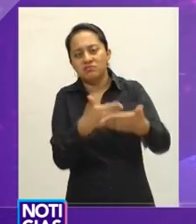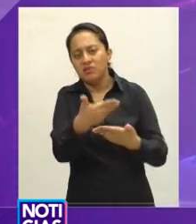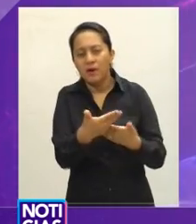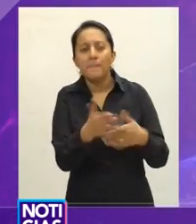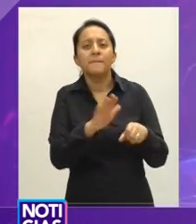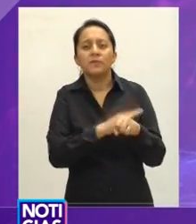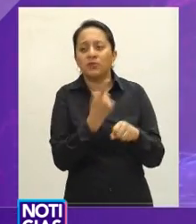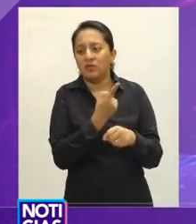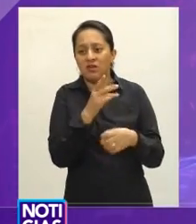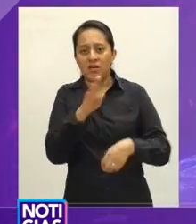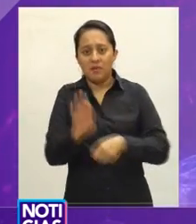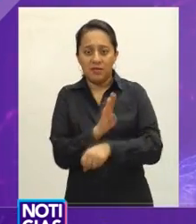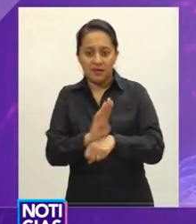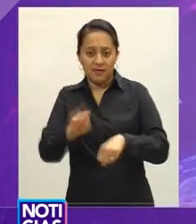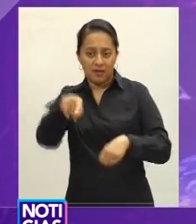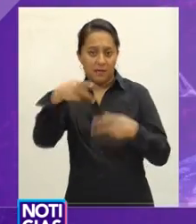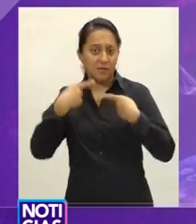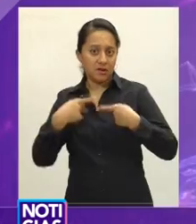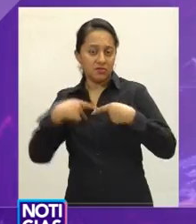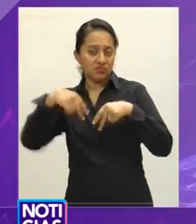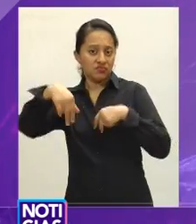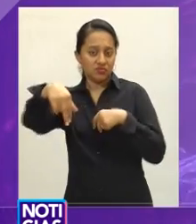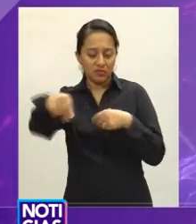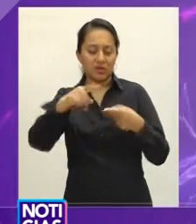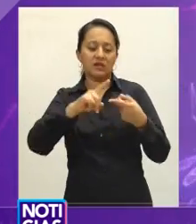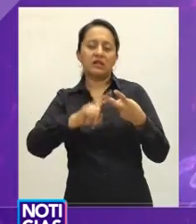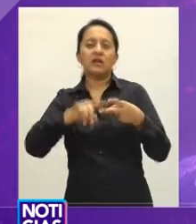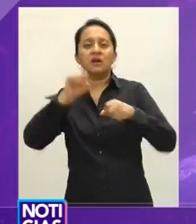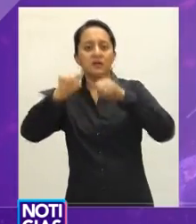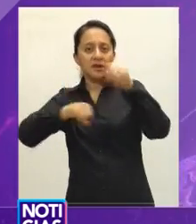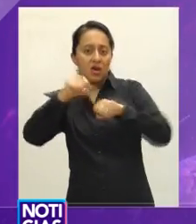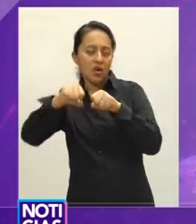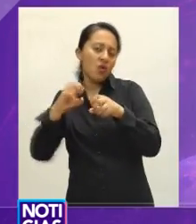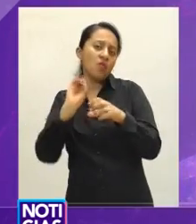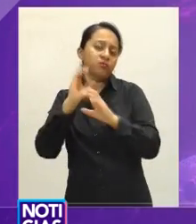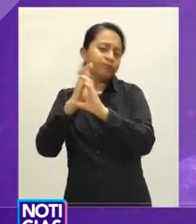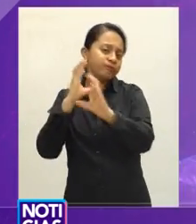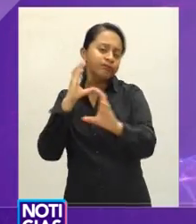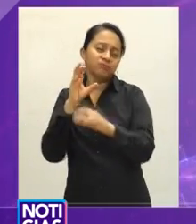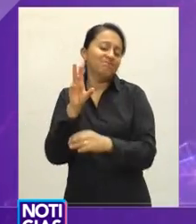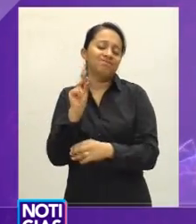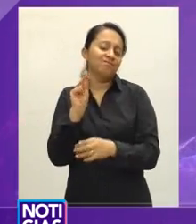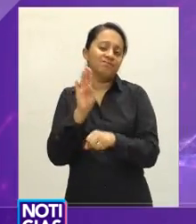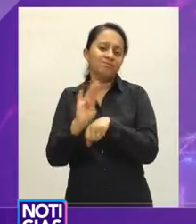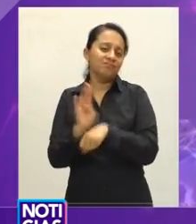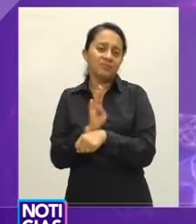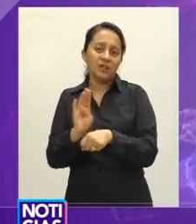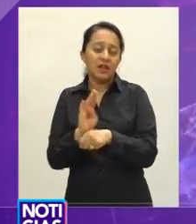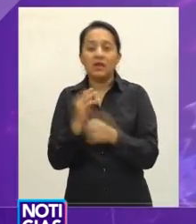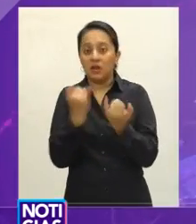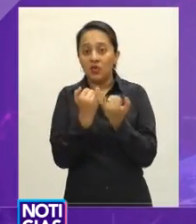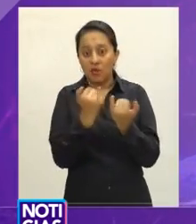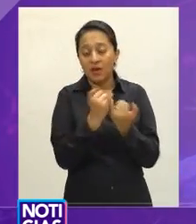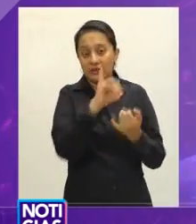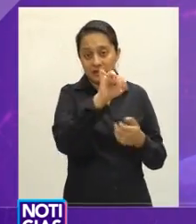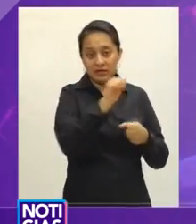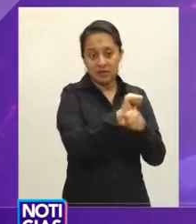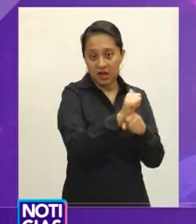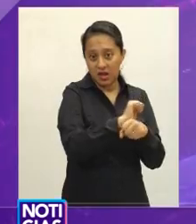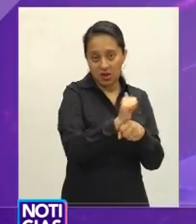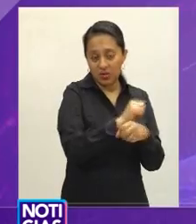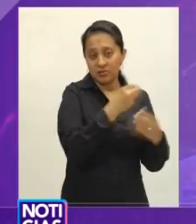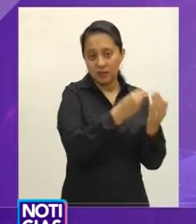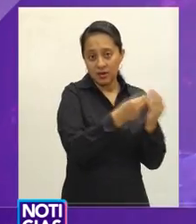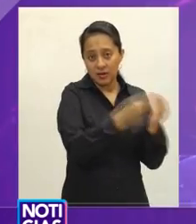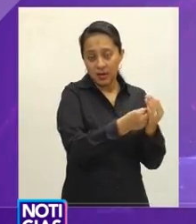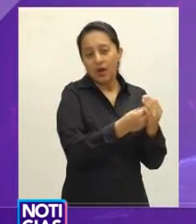la bicicleta o el transporte público, pero sí al auto particular, al considerar el proyecto de instalación de los parquímetros en el primer cuadro